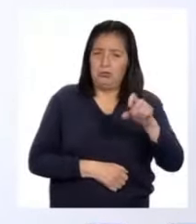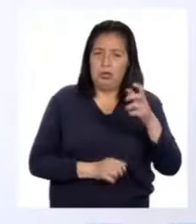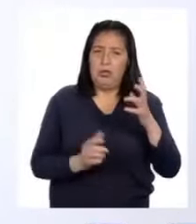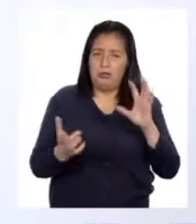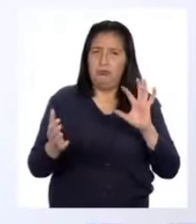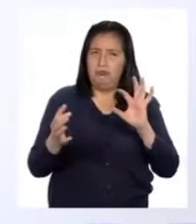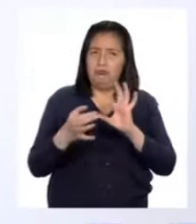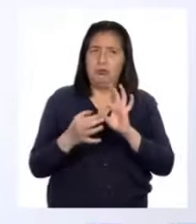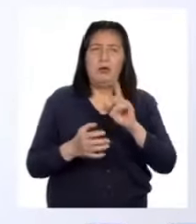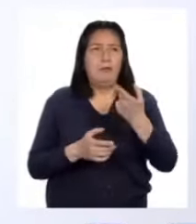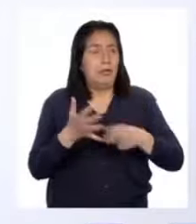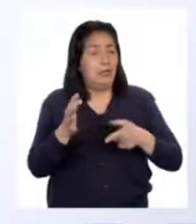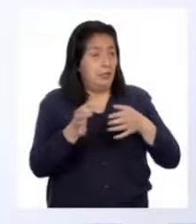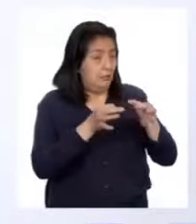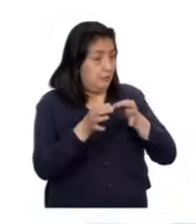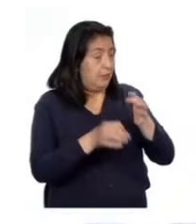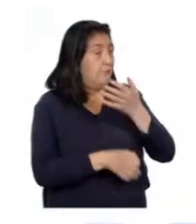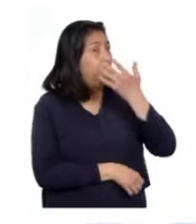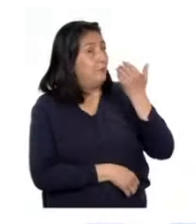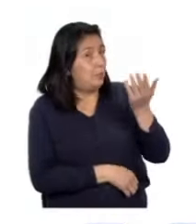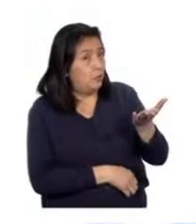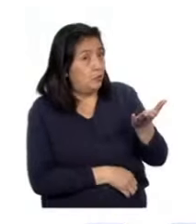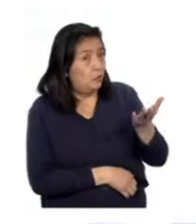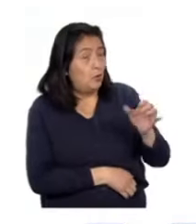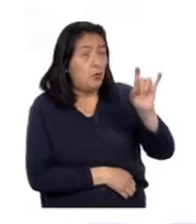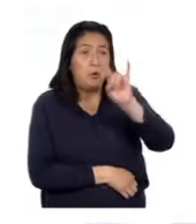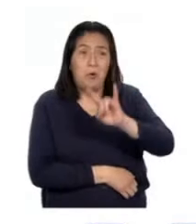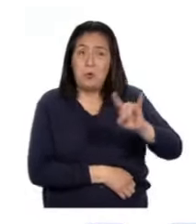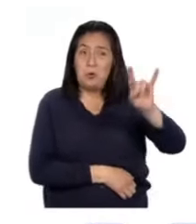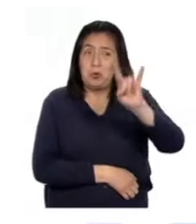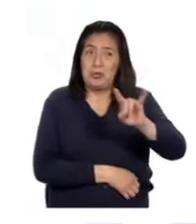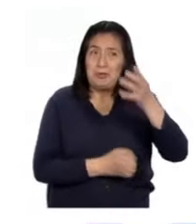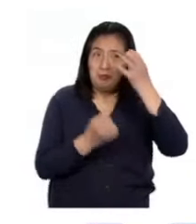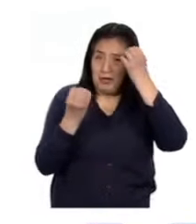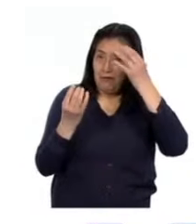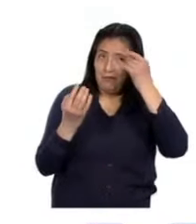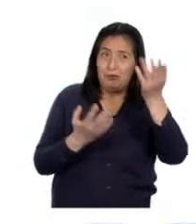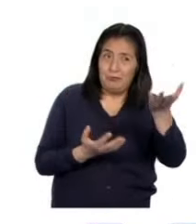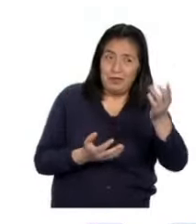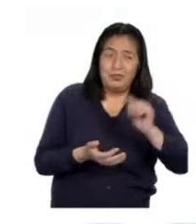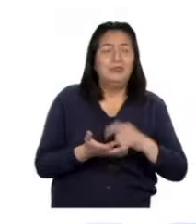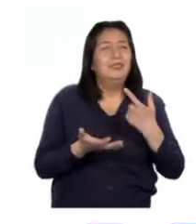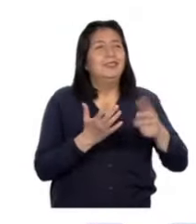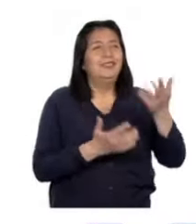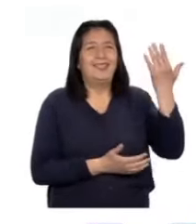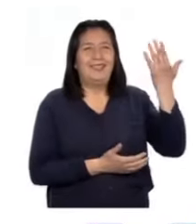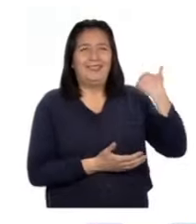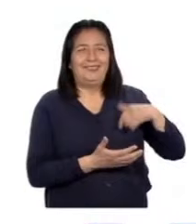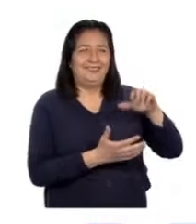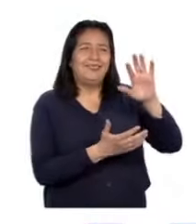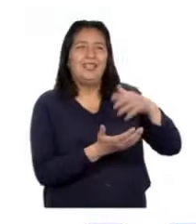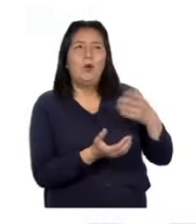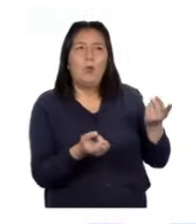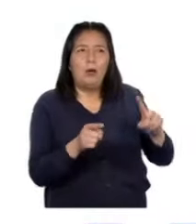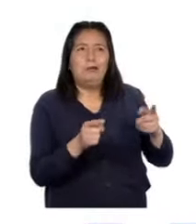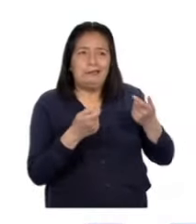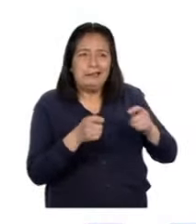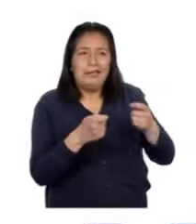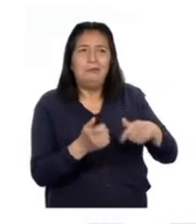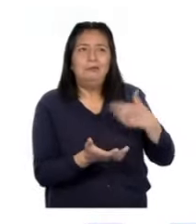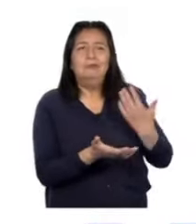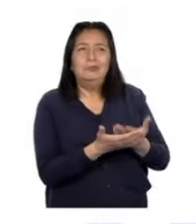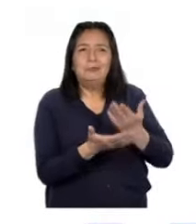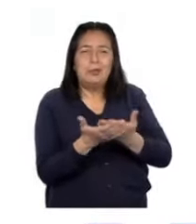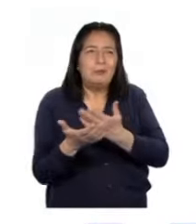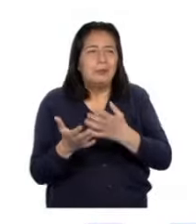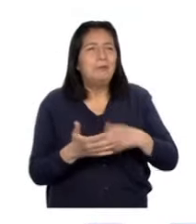Pero para explicarles mejor, usaremos la información que desarrollamos en los intentos para encontrar la